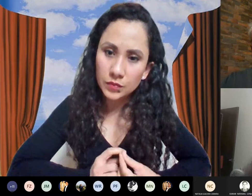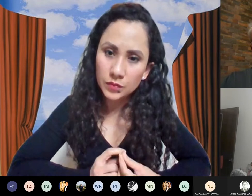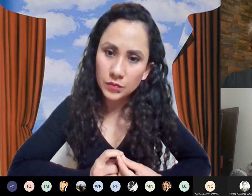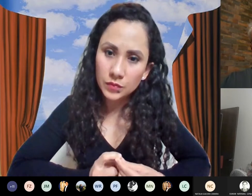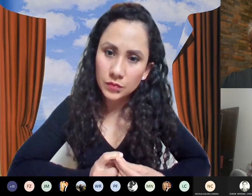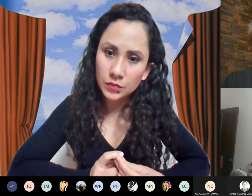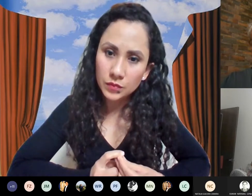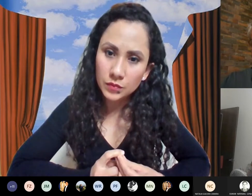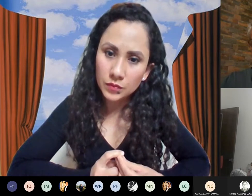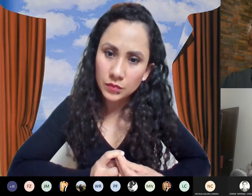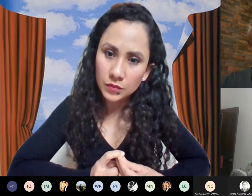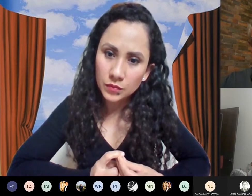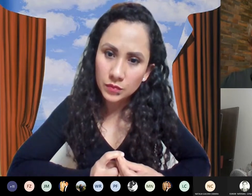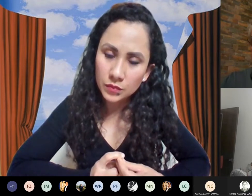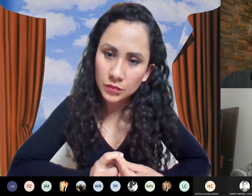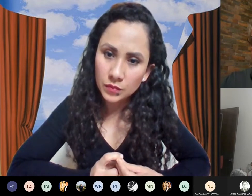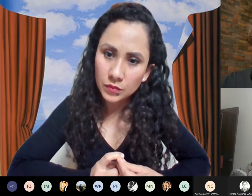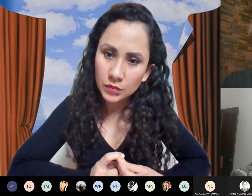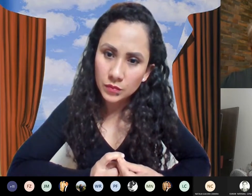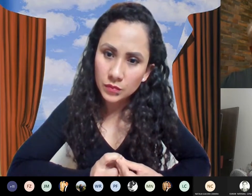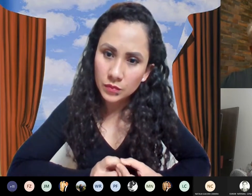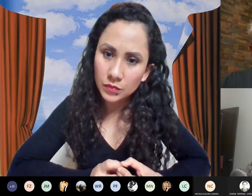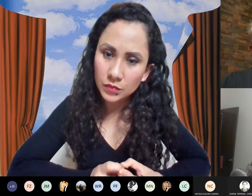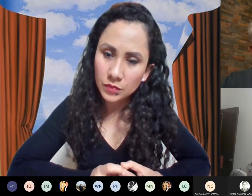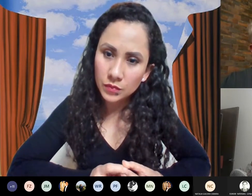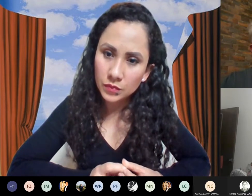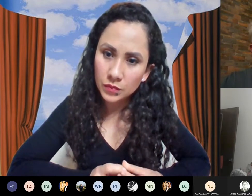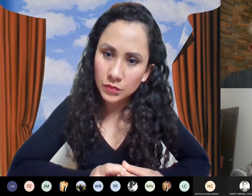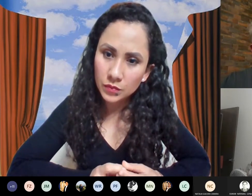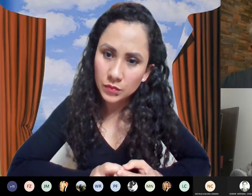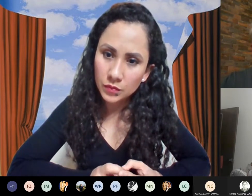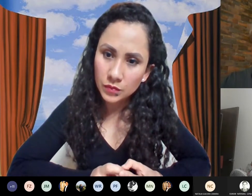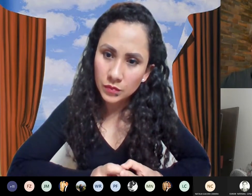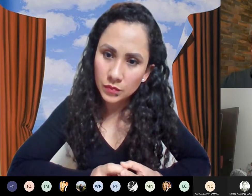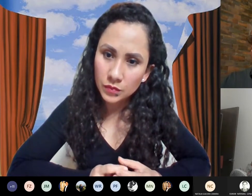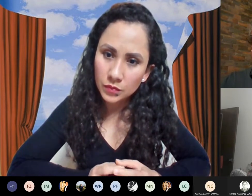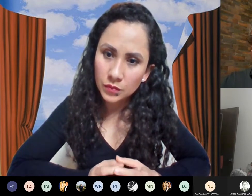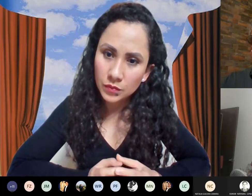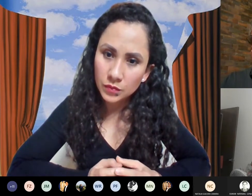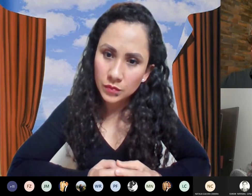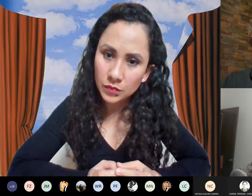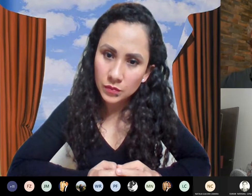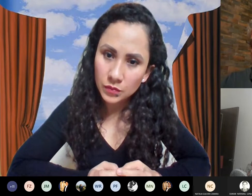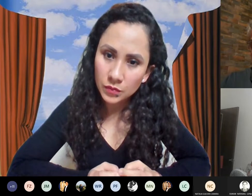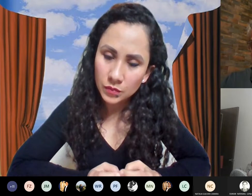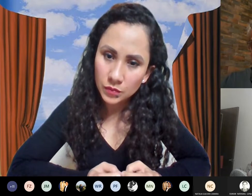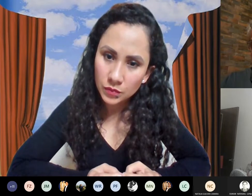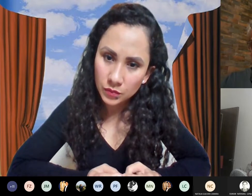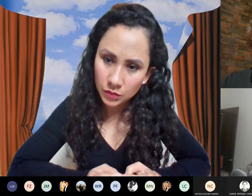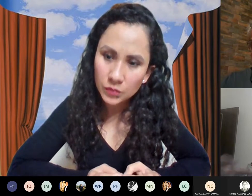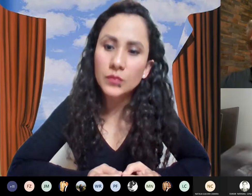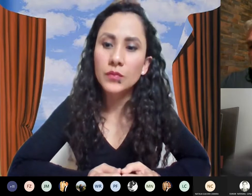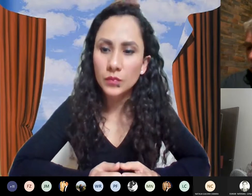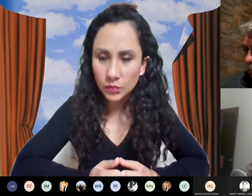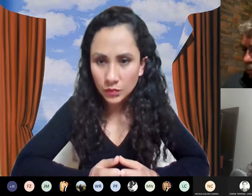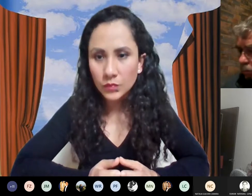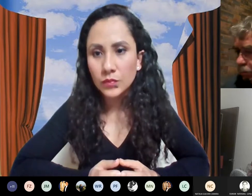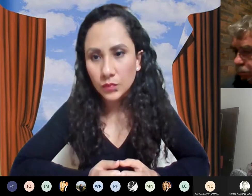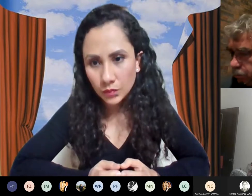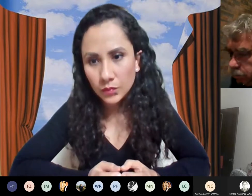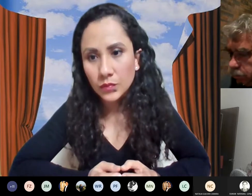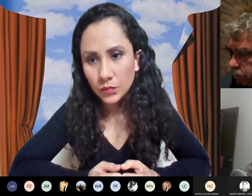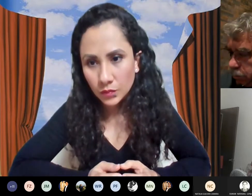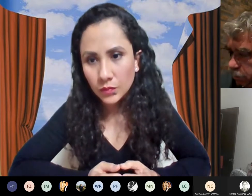pero sí este set de eventos de fallas ocurren a través del tiempo entonces estamos mezclando series de tiempo más